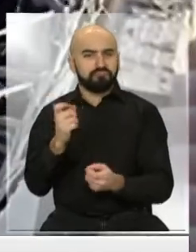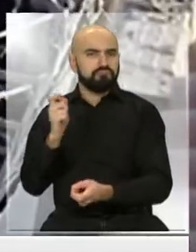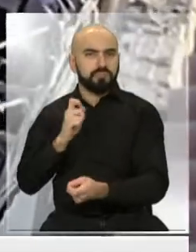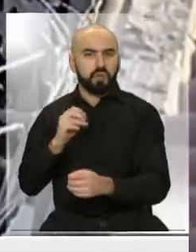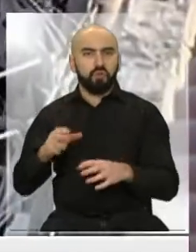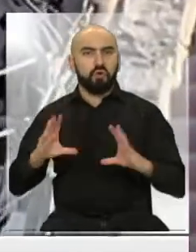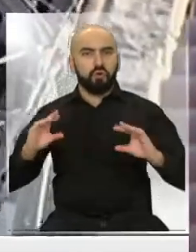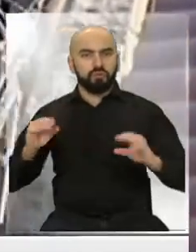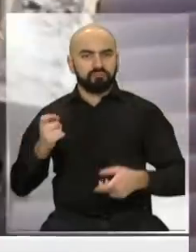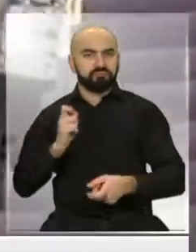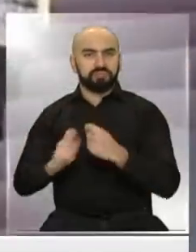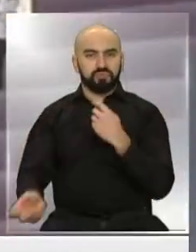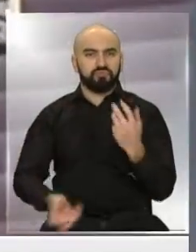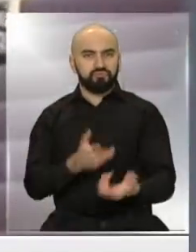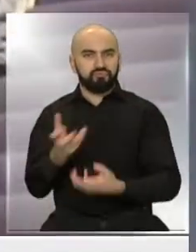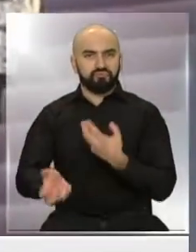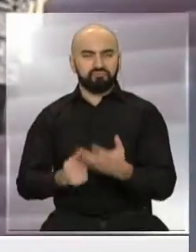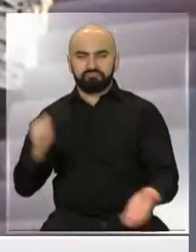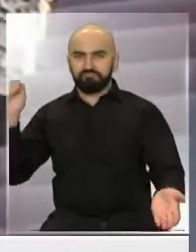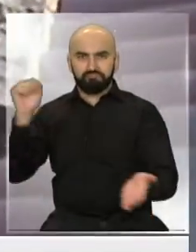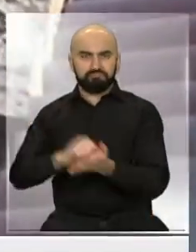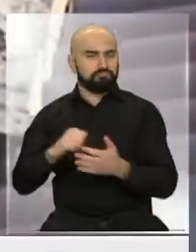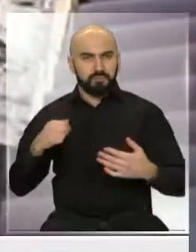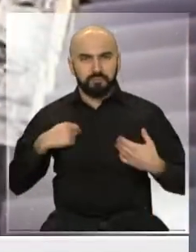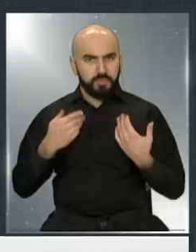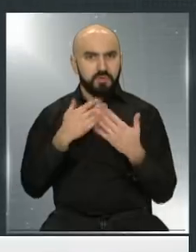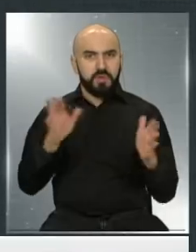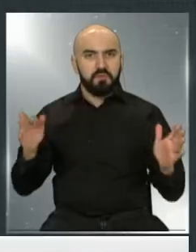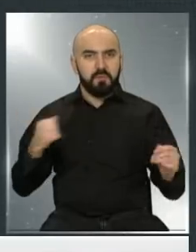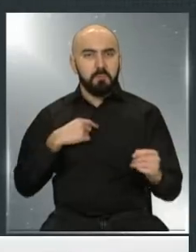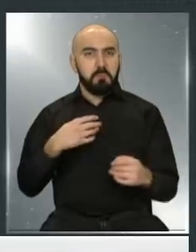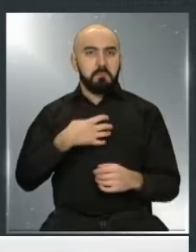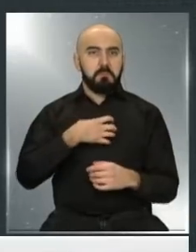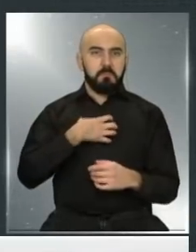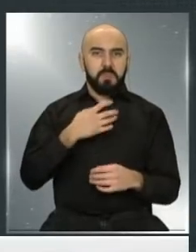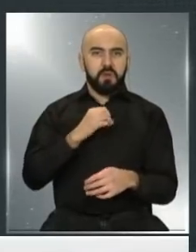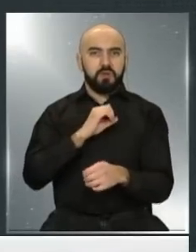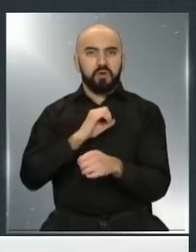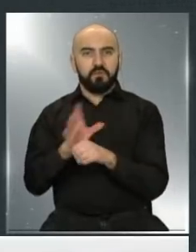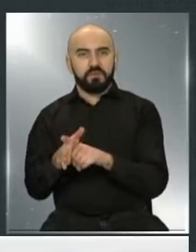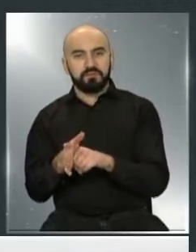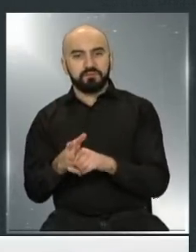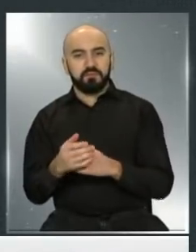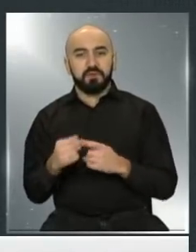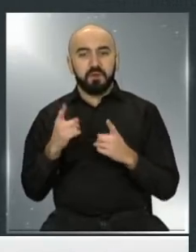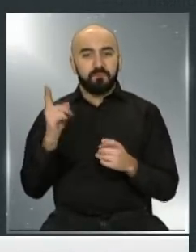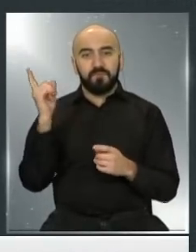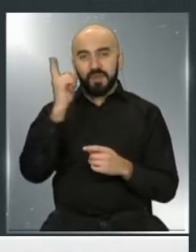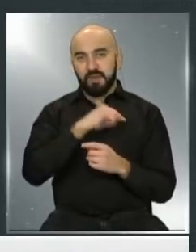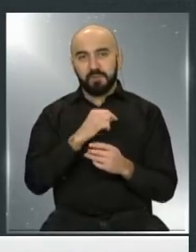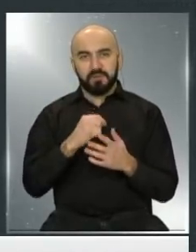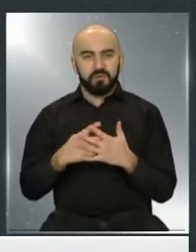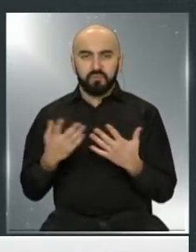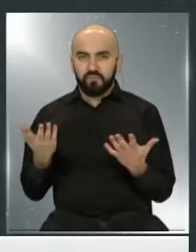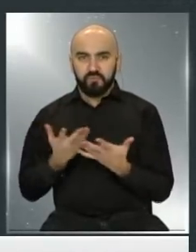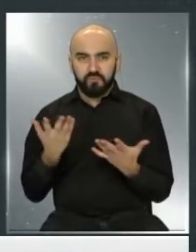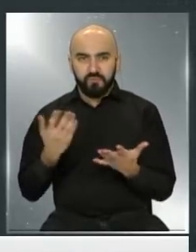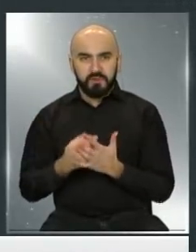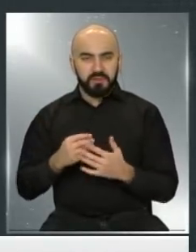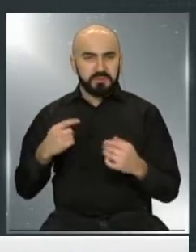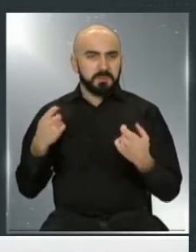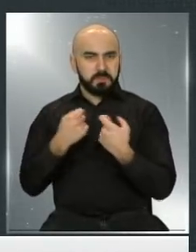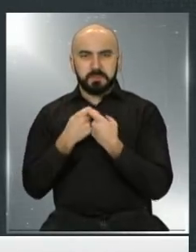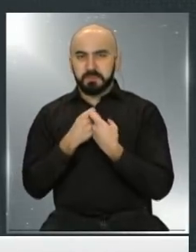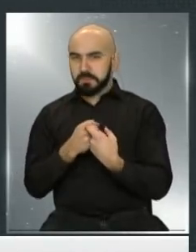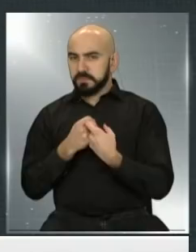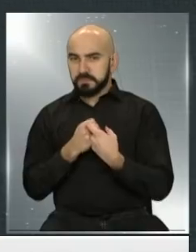demandas de libertad ante el temor de poder contraer el COVID-19. Finalmente, se produjo un fuerte enfrentamiento que dejó decenas de